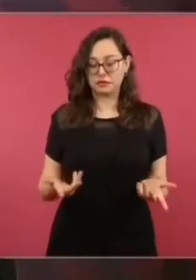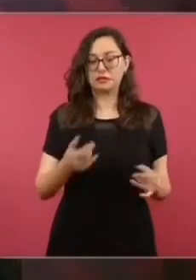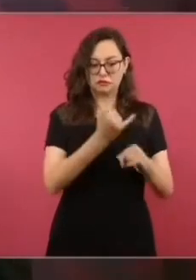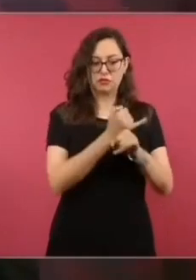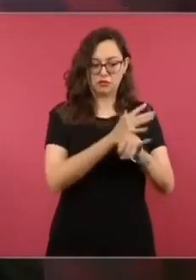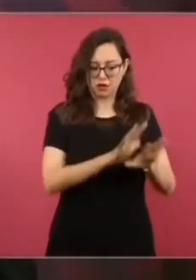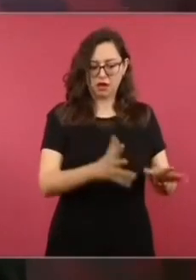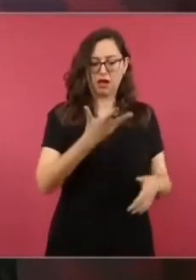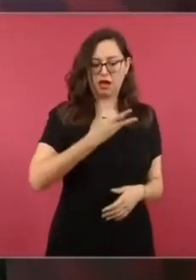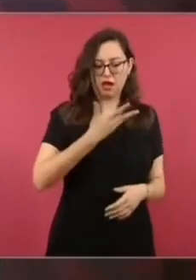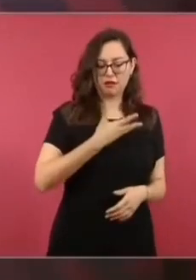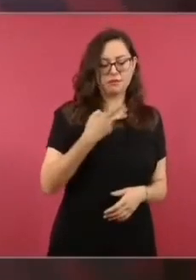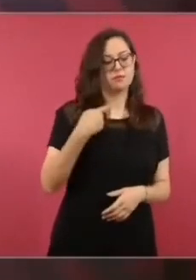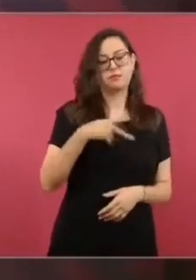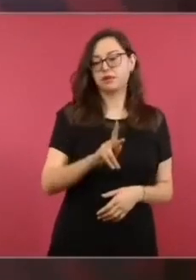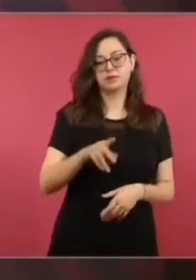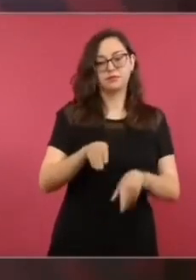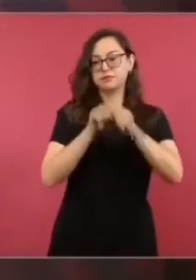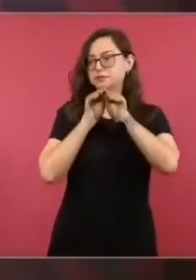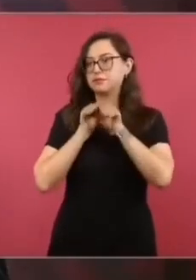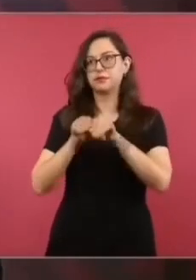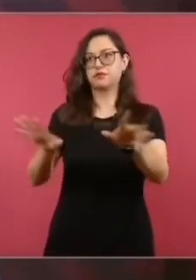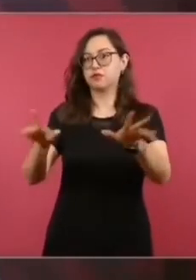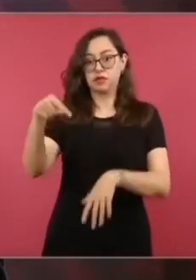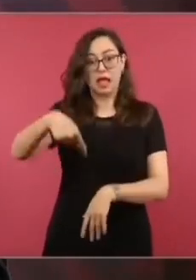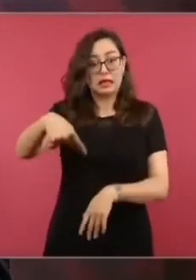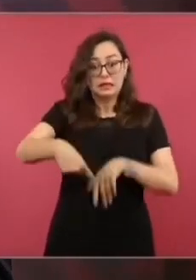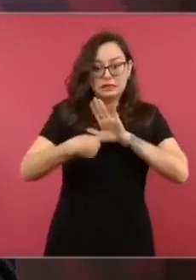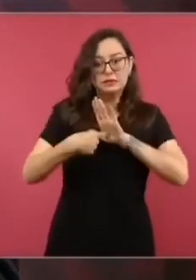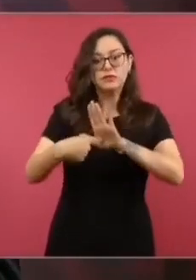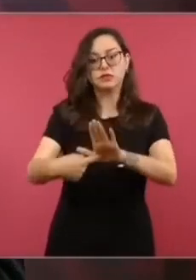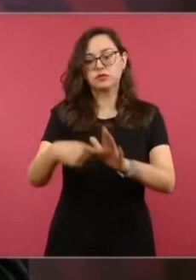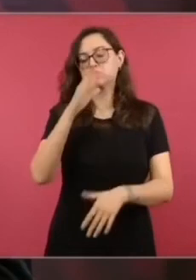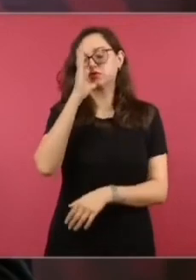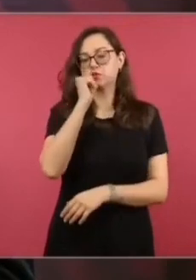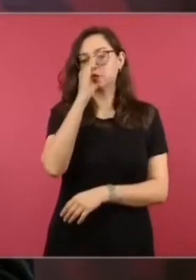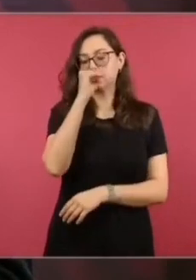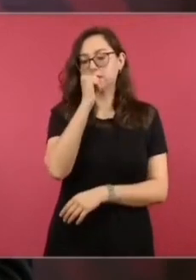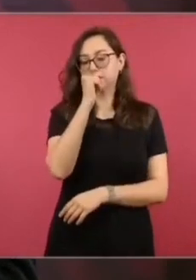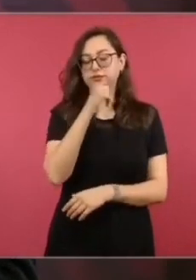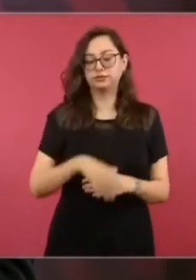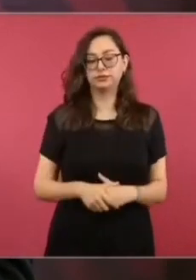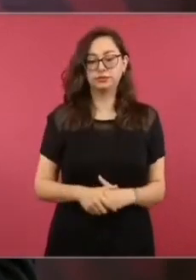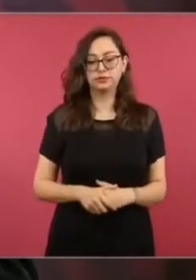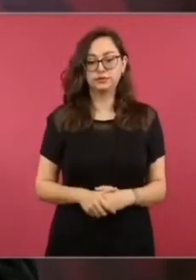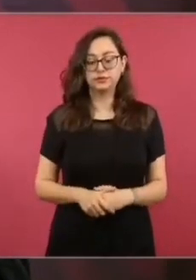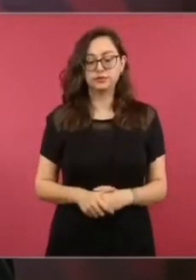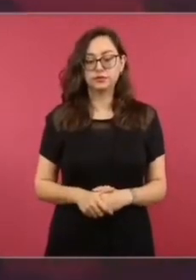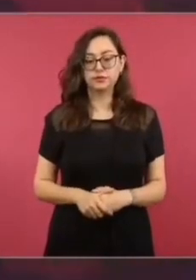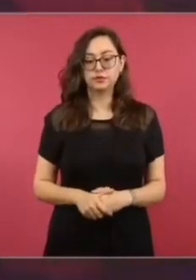dar a conocer estos datos. Afortunadamente